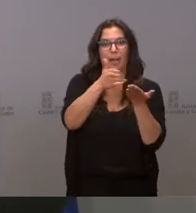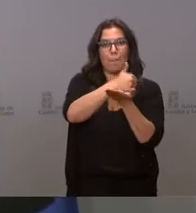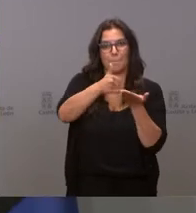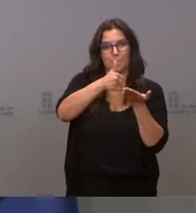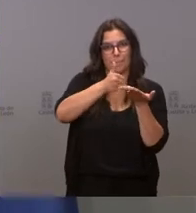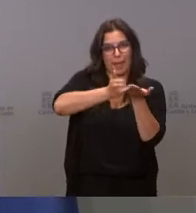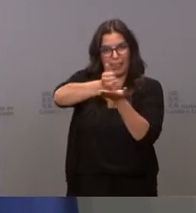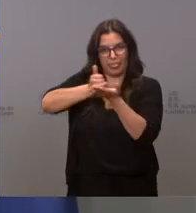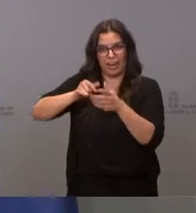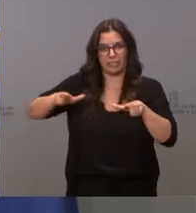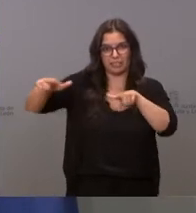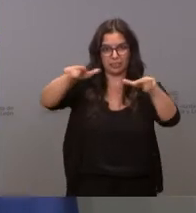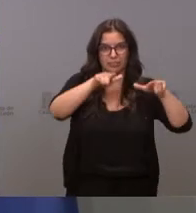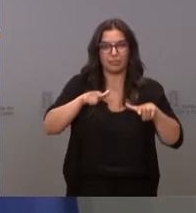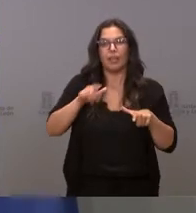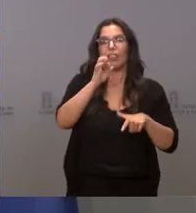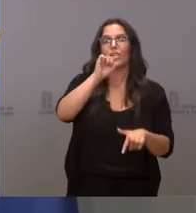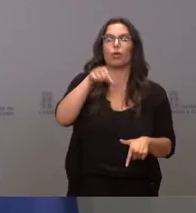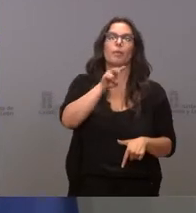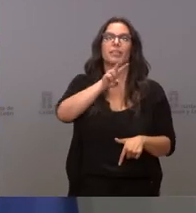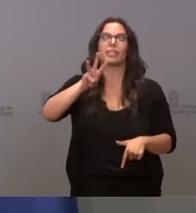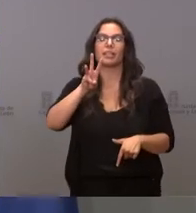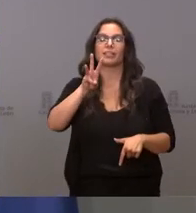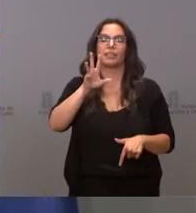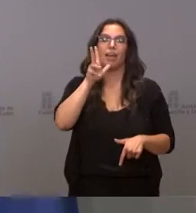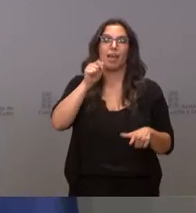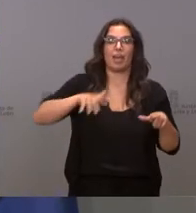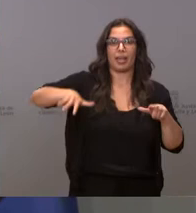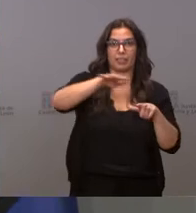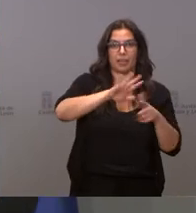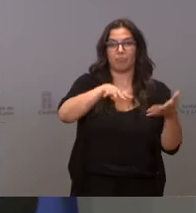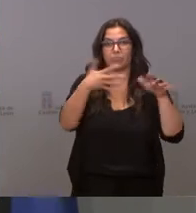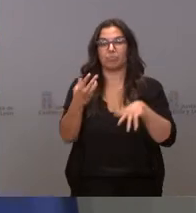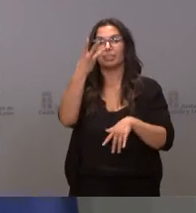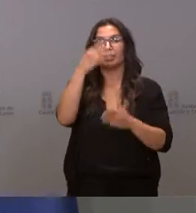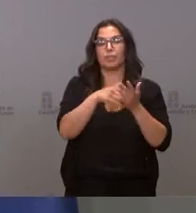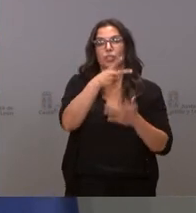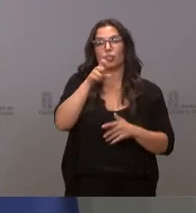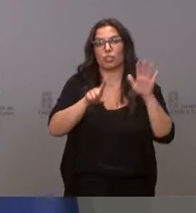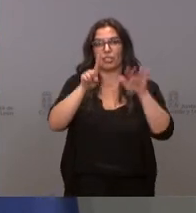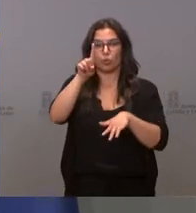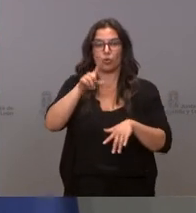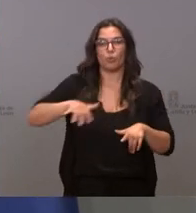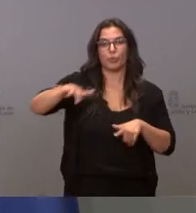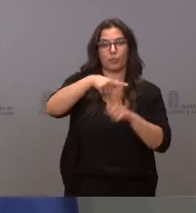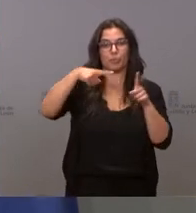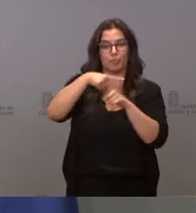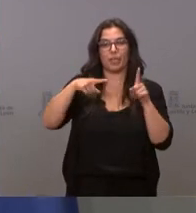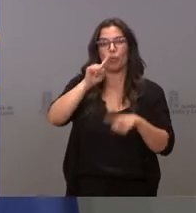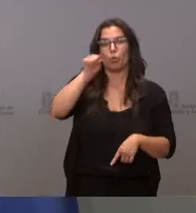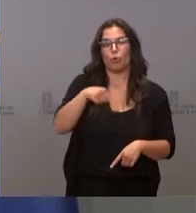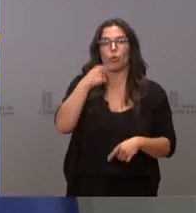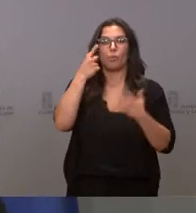superficie media de 0,23 hectáreas. Se pasa a 3.261 con una superficie media de 1